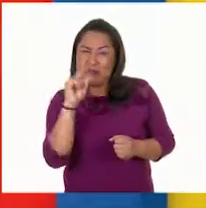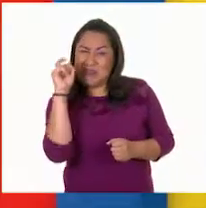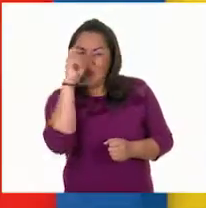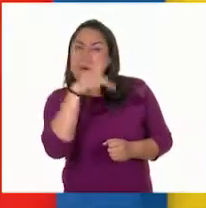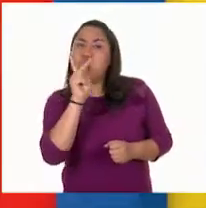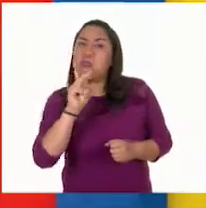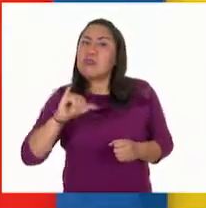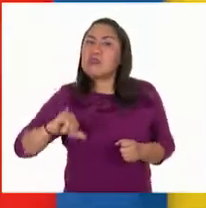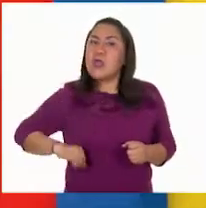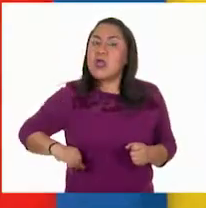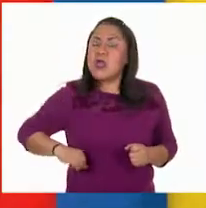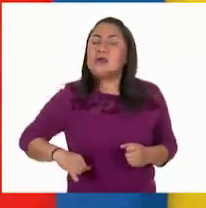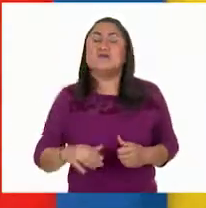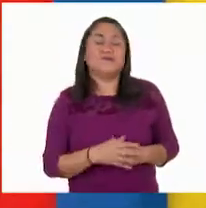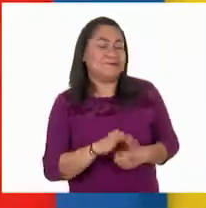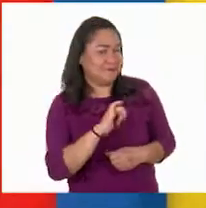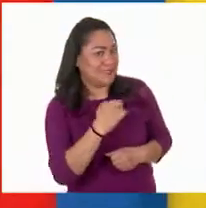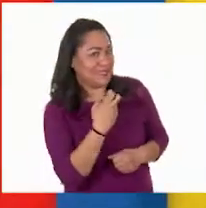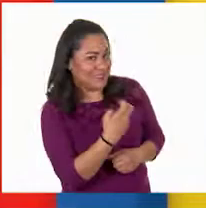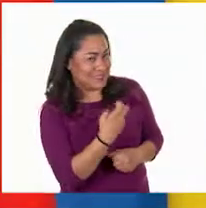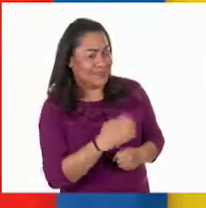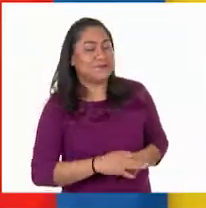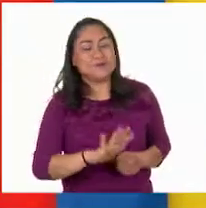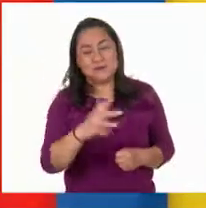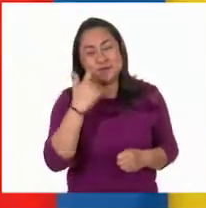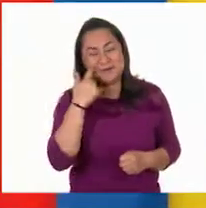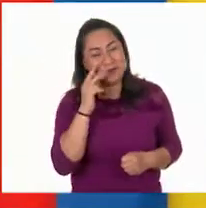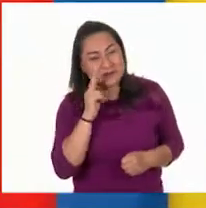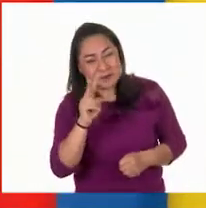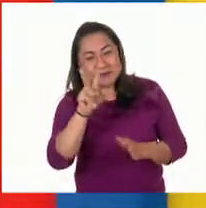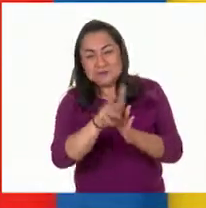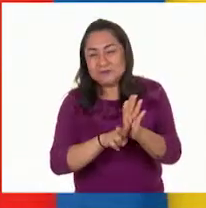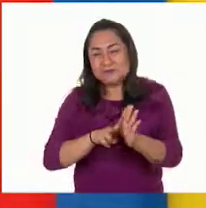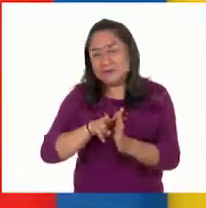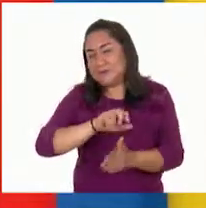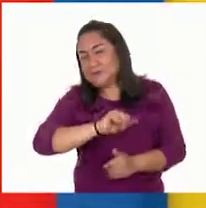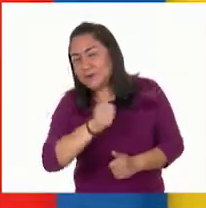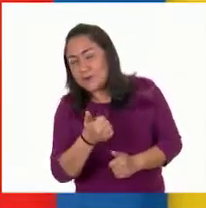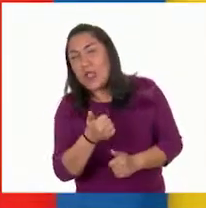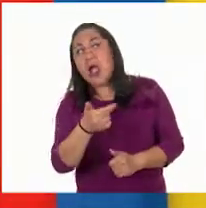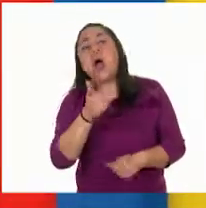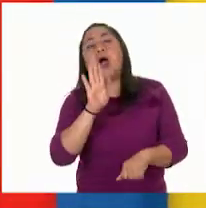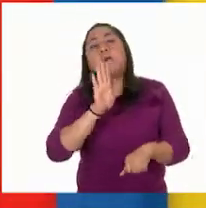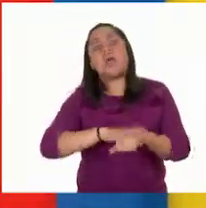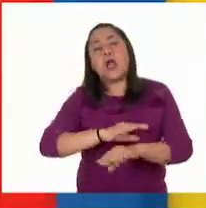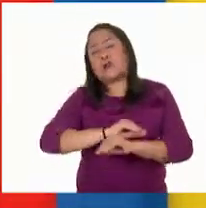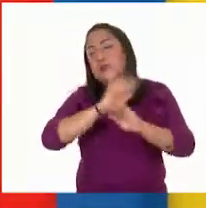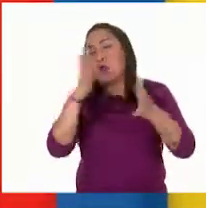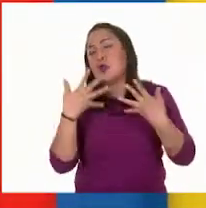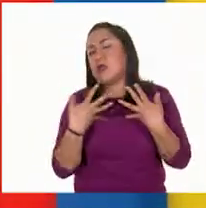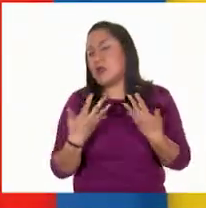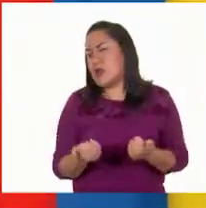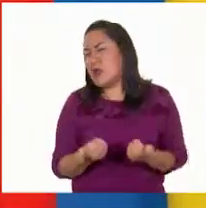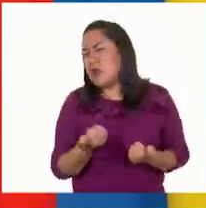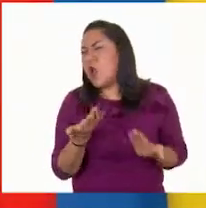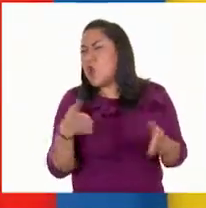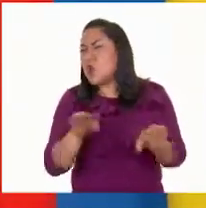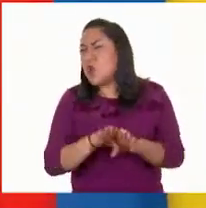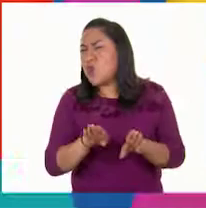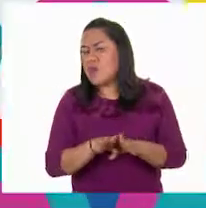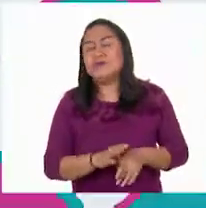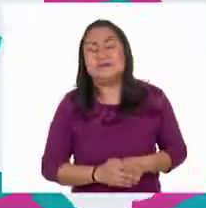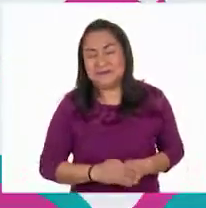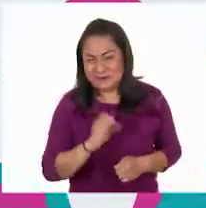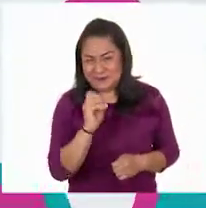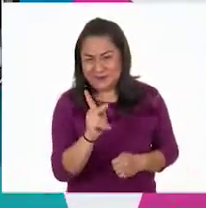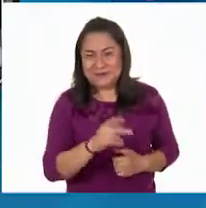Sí, lo es, Larisa. Por supuesto que sí. Veamos el siguiente video para tener mayor claridad de cómo funciona. Muy bien.